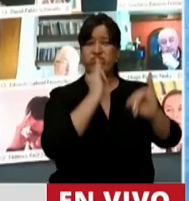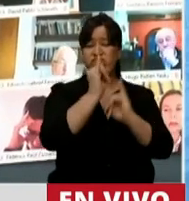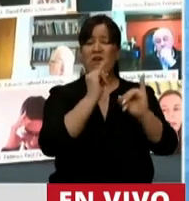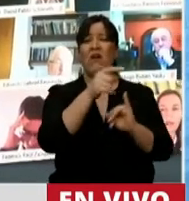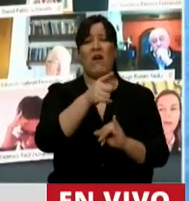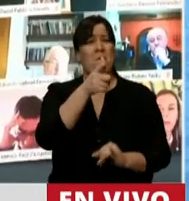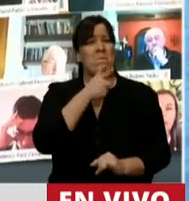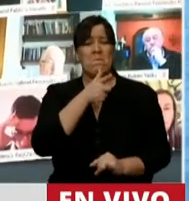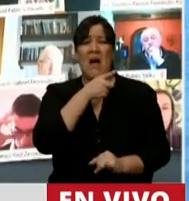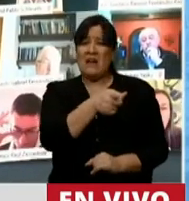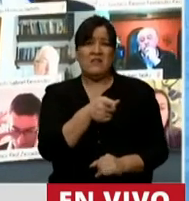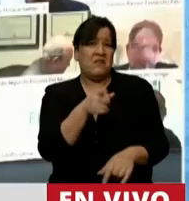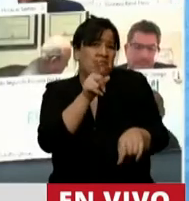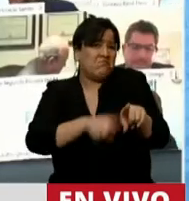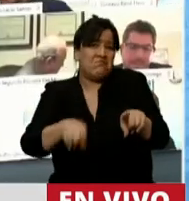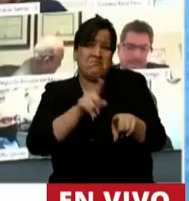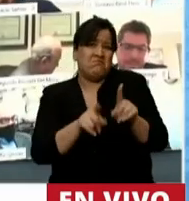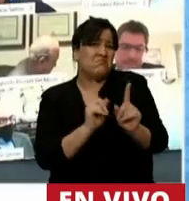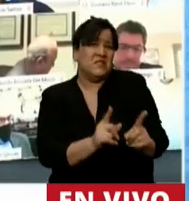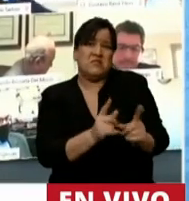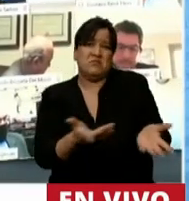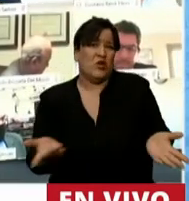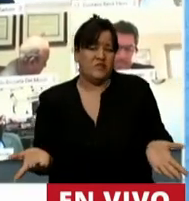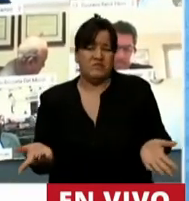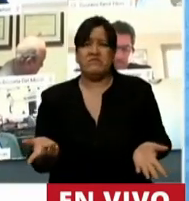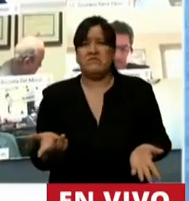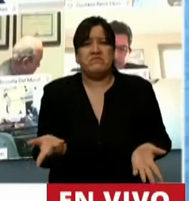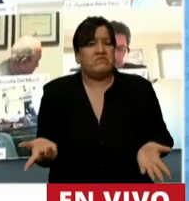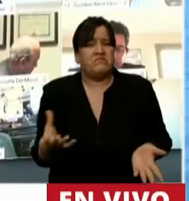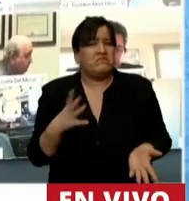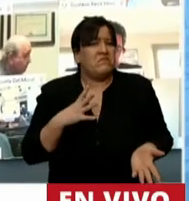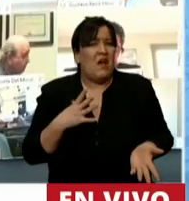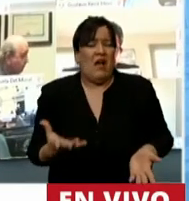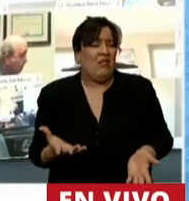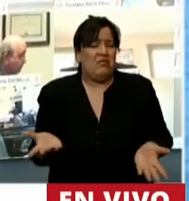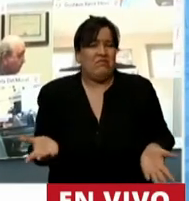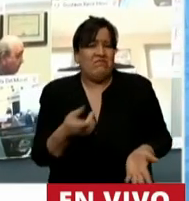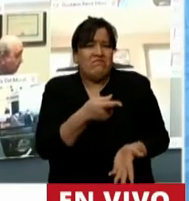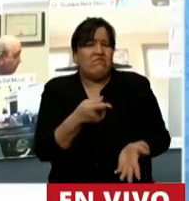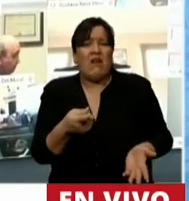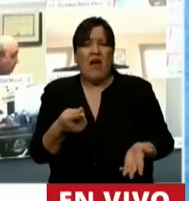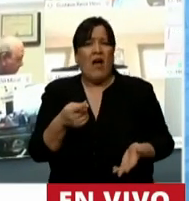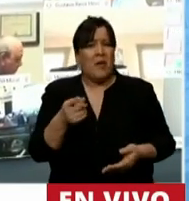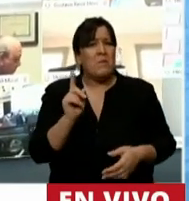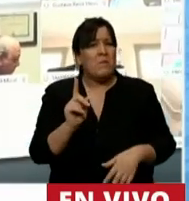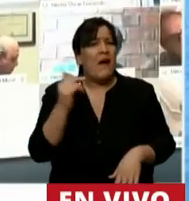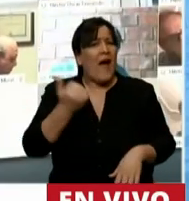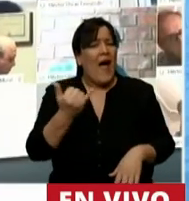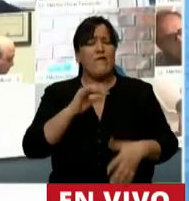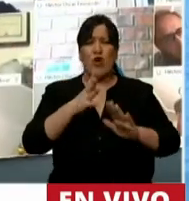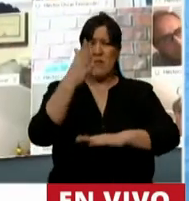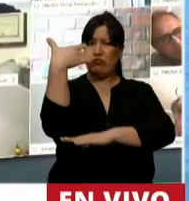pareció del tipo más de lo mismo. Quise no odiar, pero en varios tramos, largos tramos de su